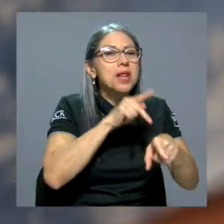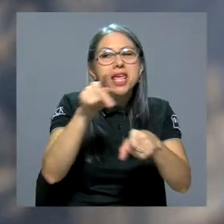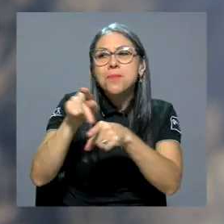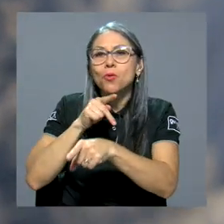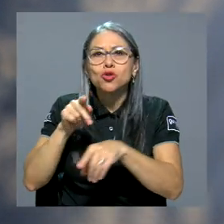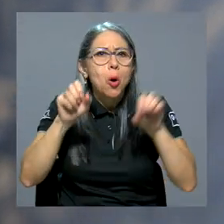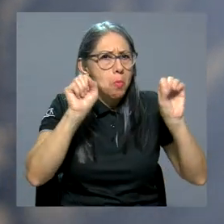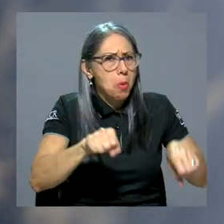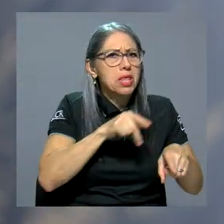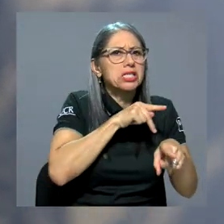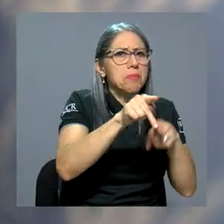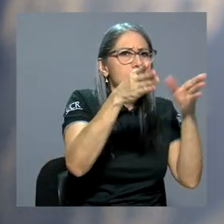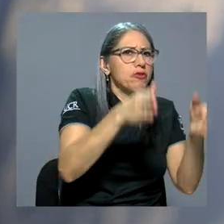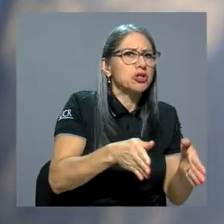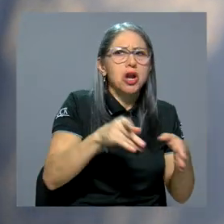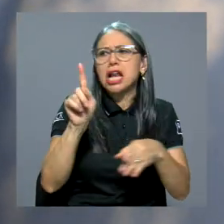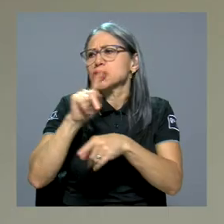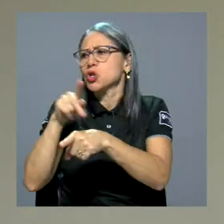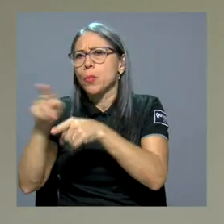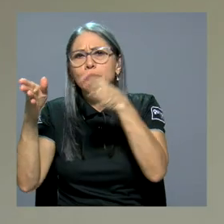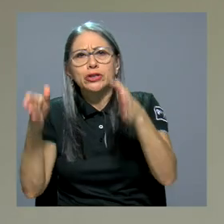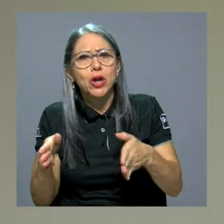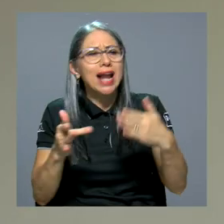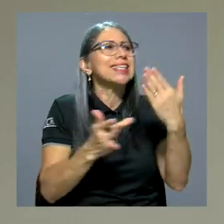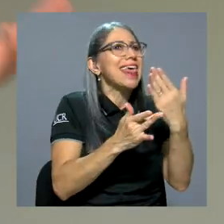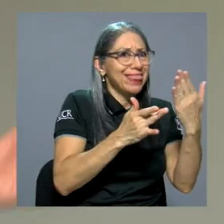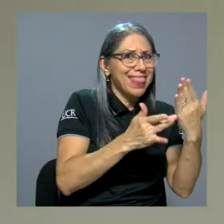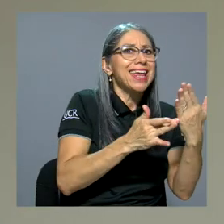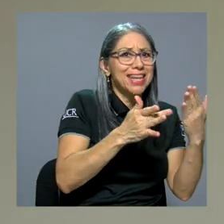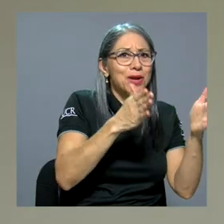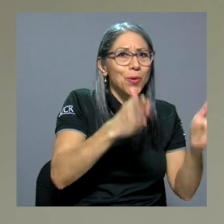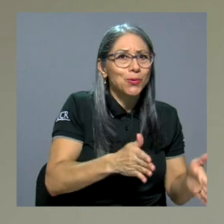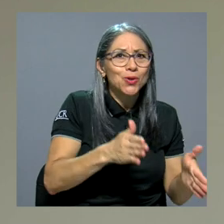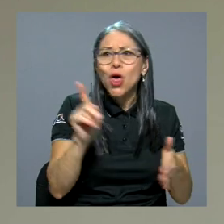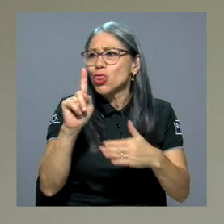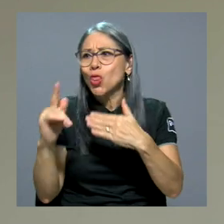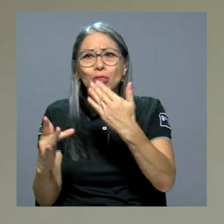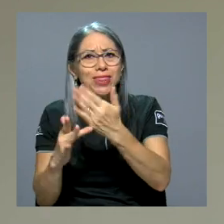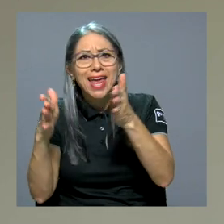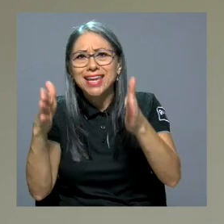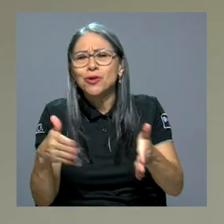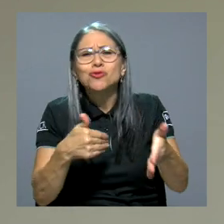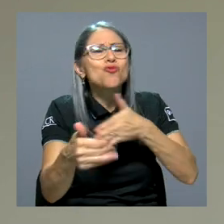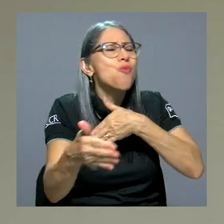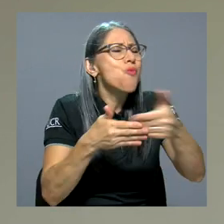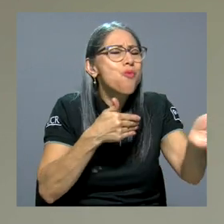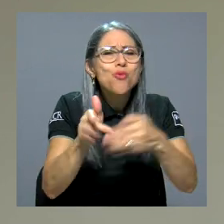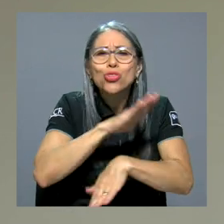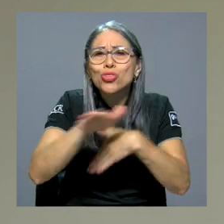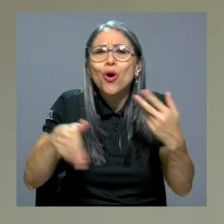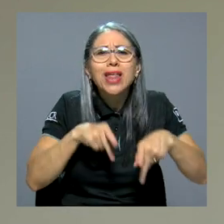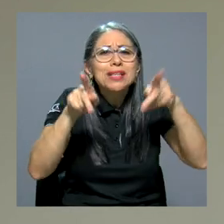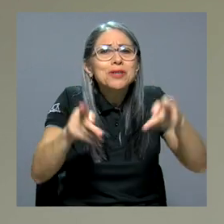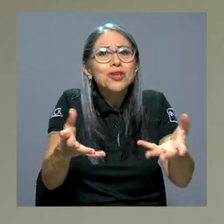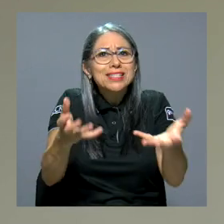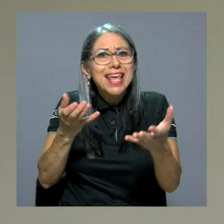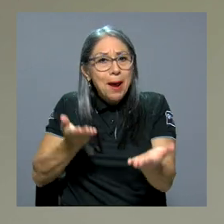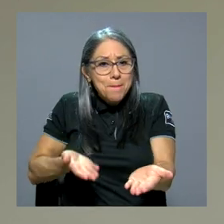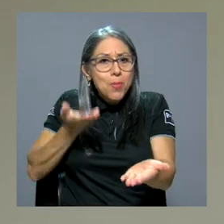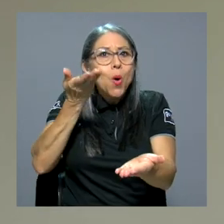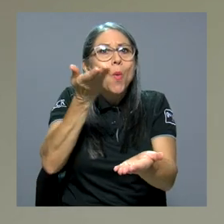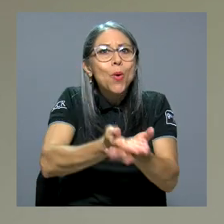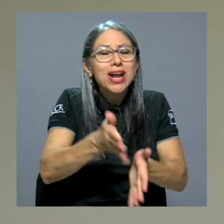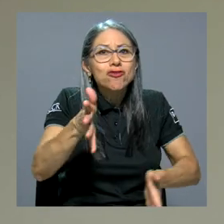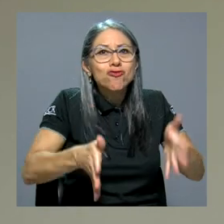Pueden ser profesionales y no profesionales, técnicos y no técnicos. Entonces, decir, todas las personas que quieran proponer en RobotyFest sus ideas y